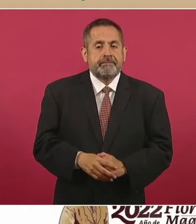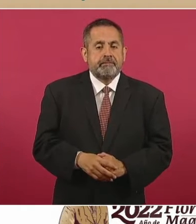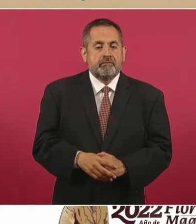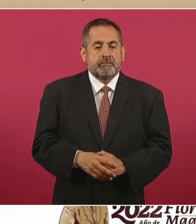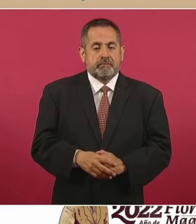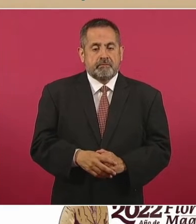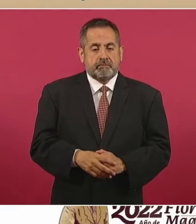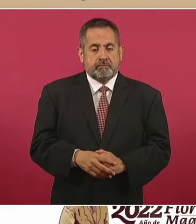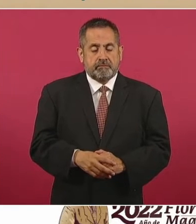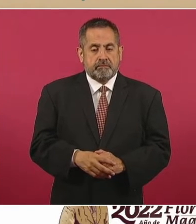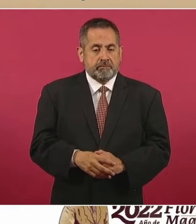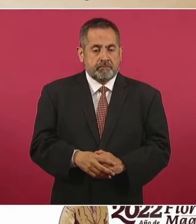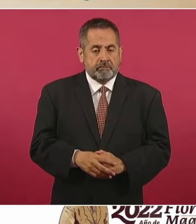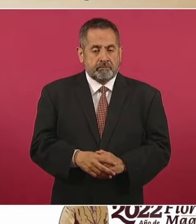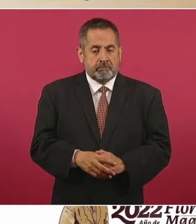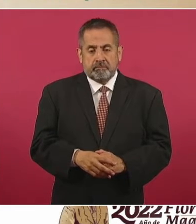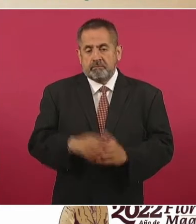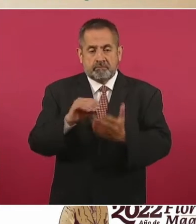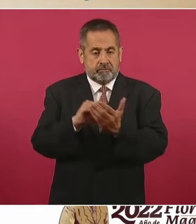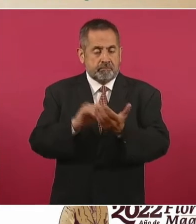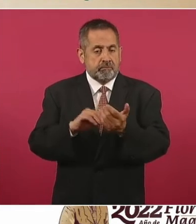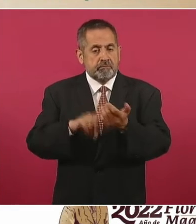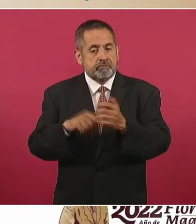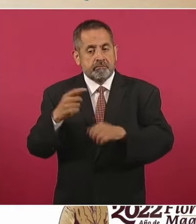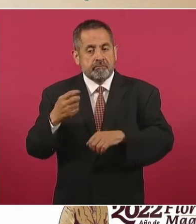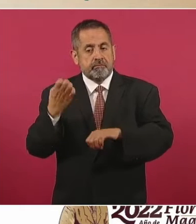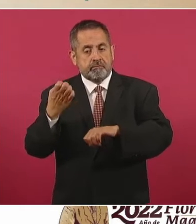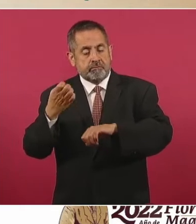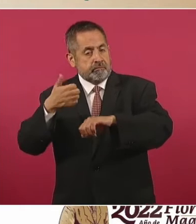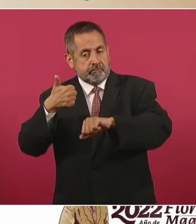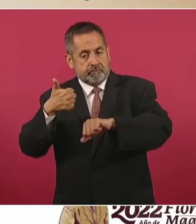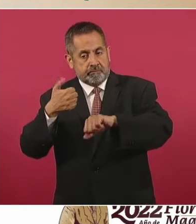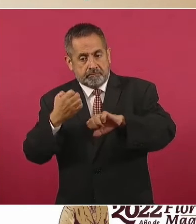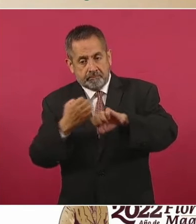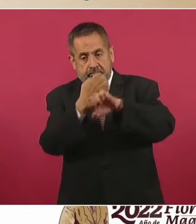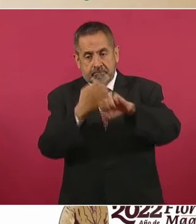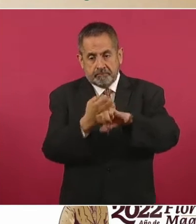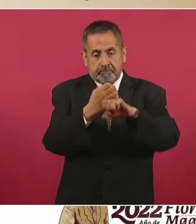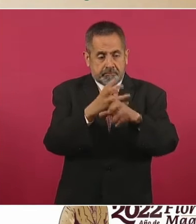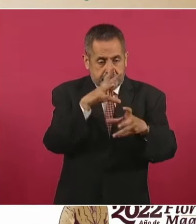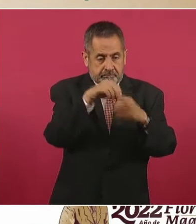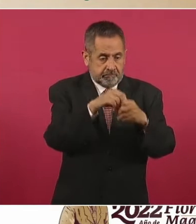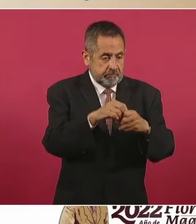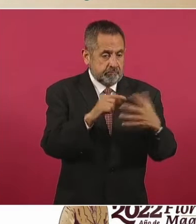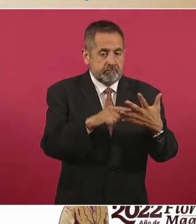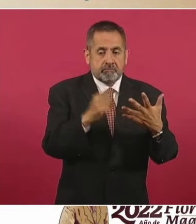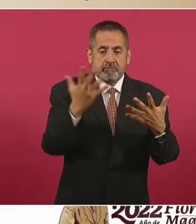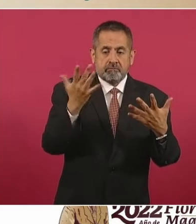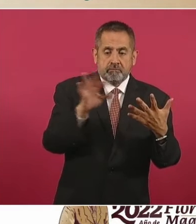Siguen seis entidades concentrando el casi el cincuenta por ciento de los